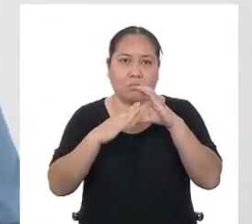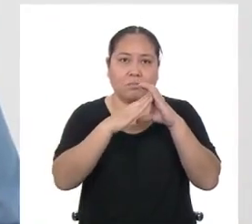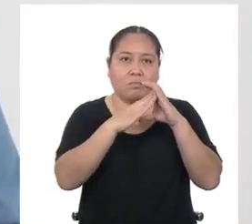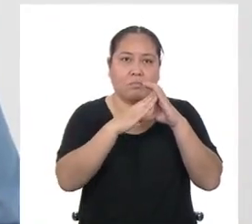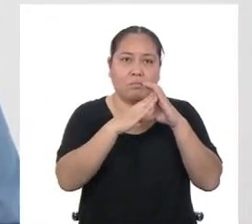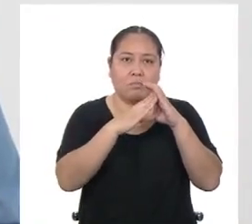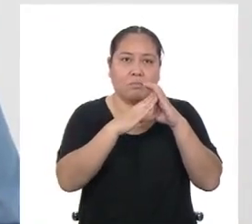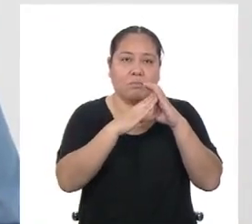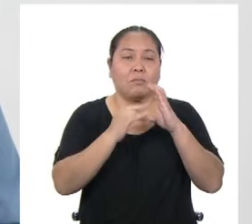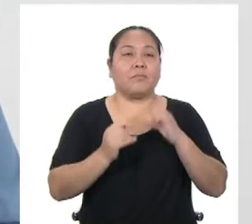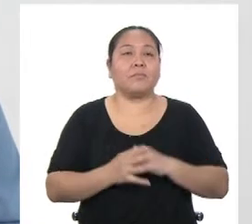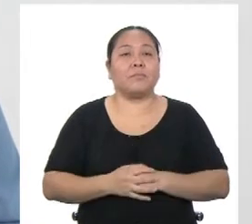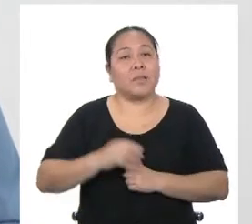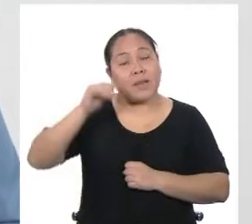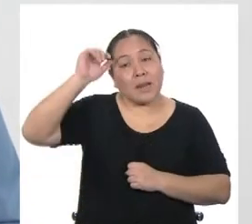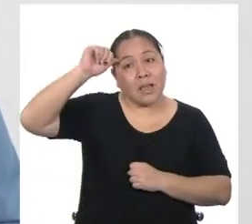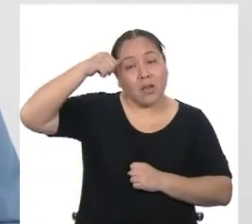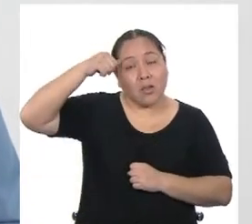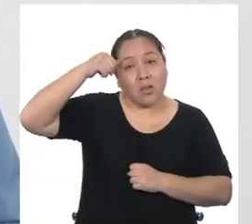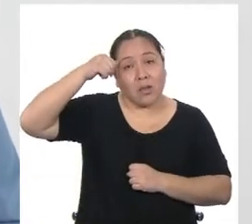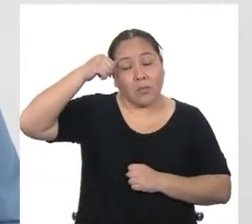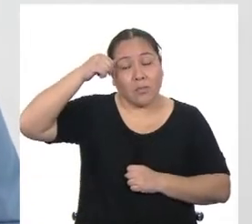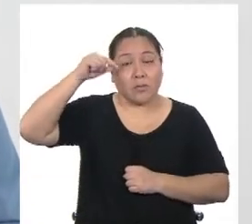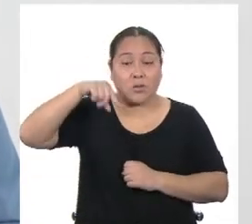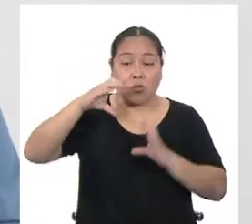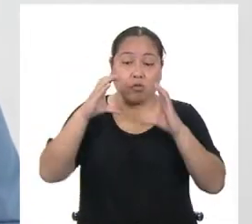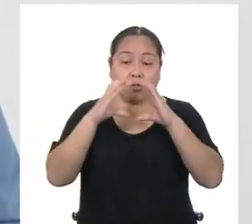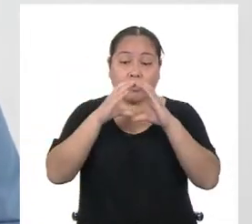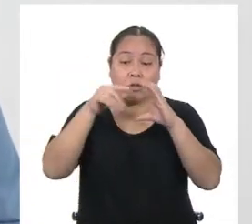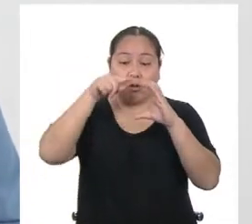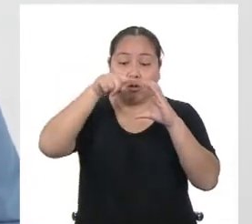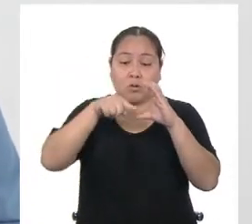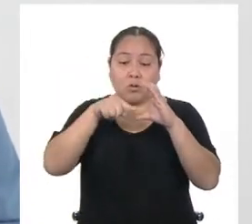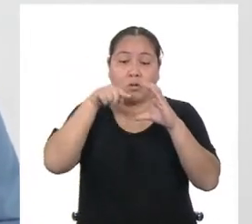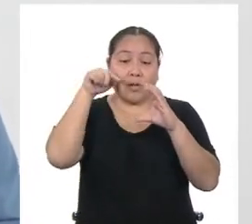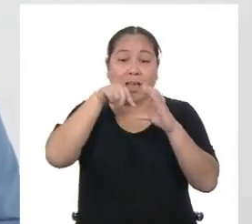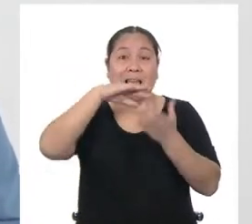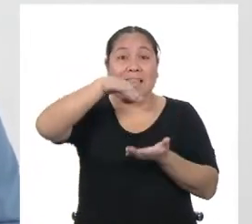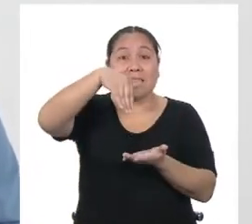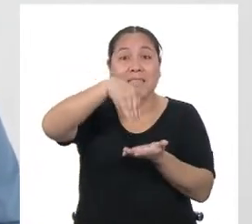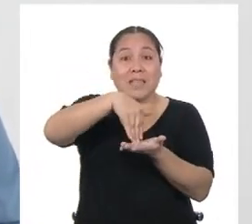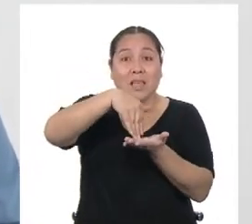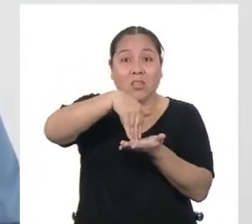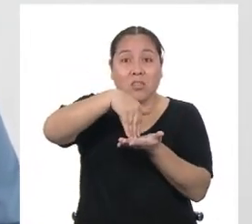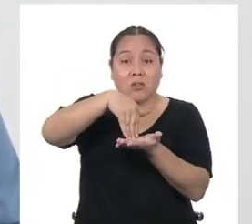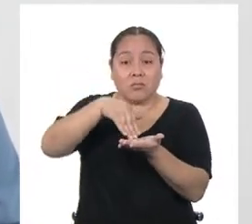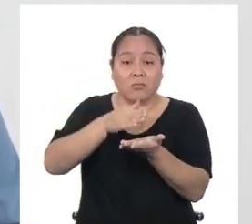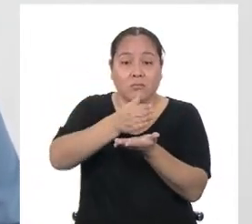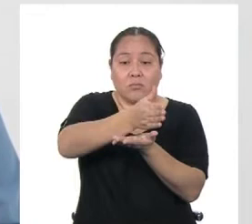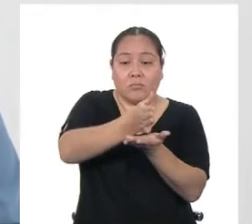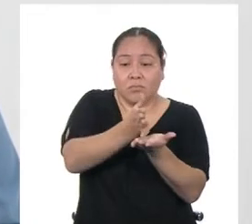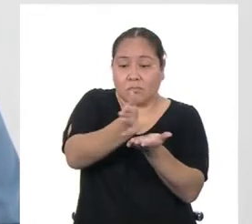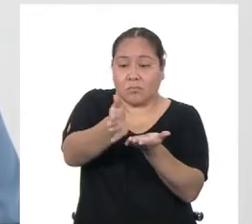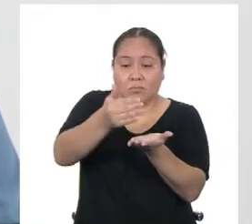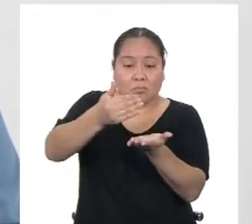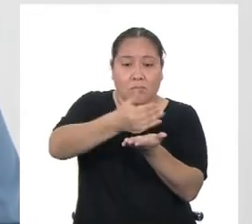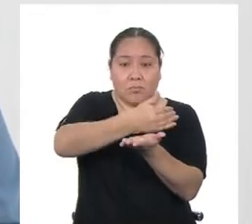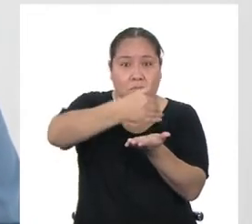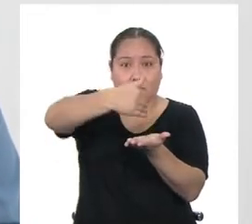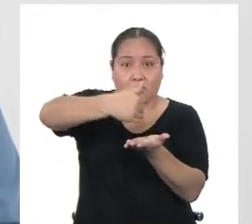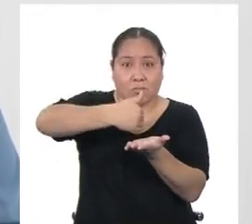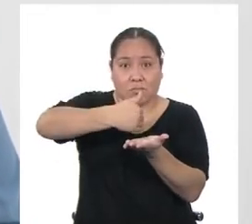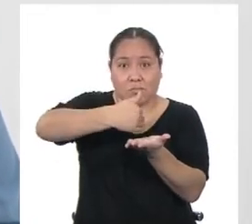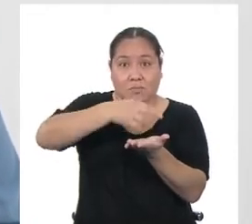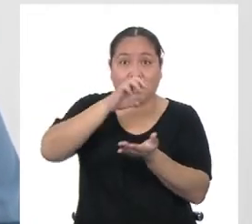Recordemos que en un círculo, el centro es equidistante de todos los puntos de su circunferencia. Eso quiere decir